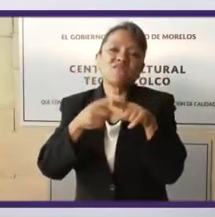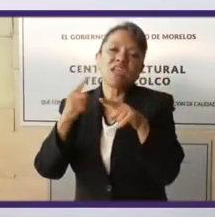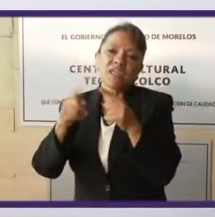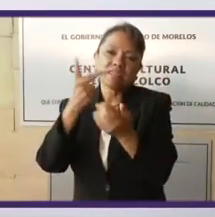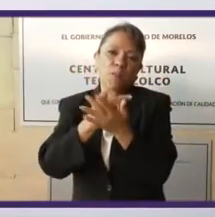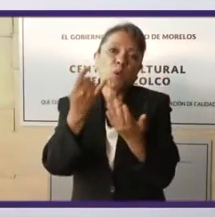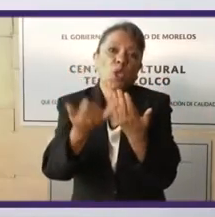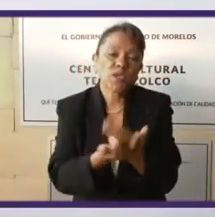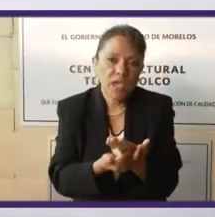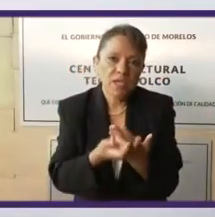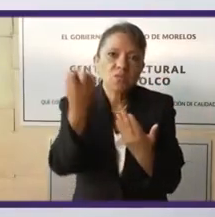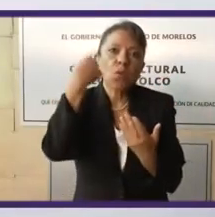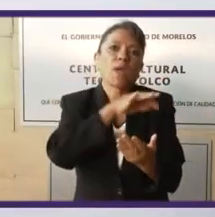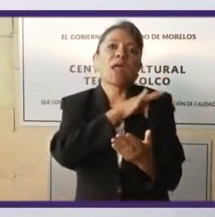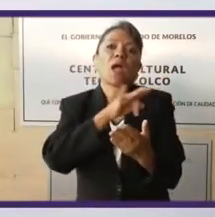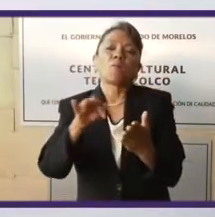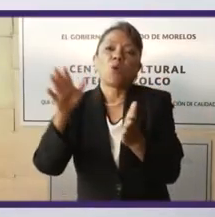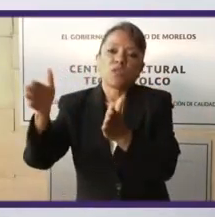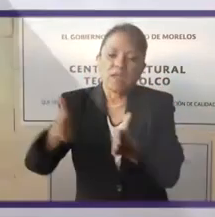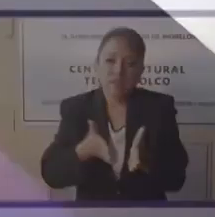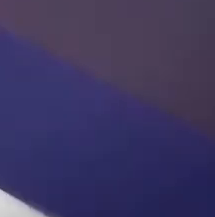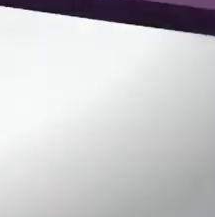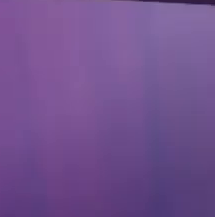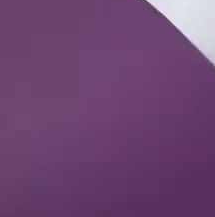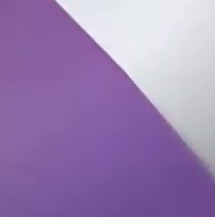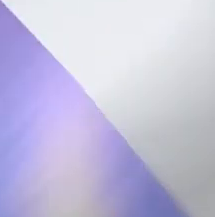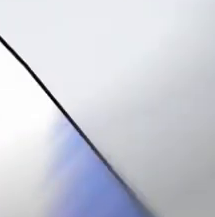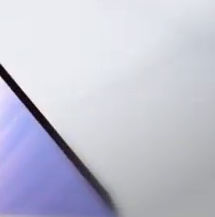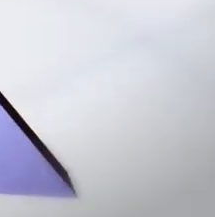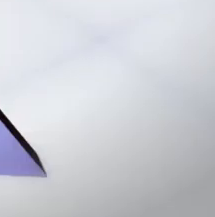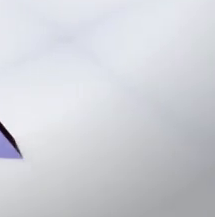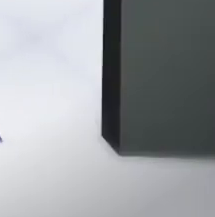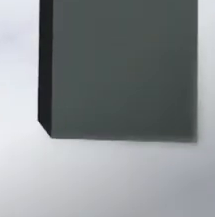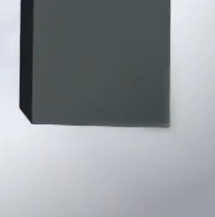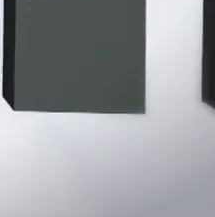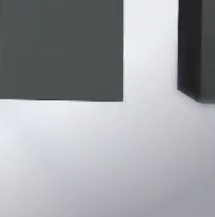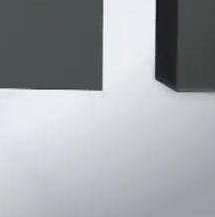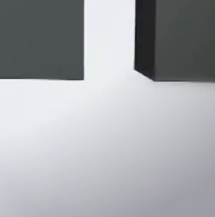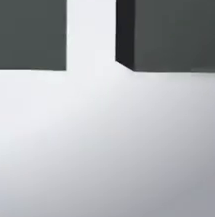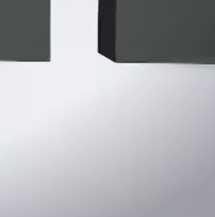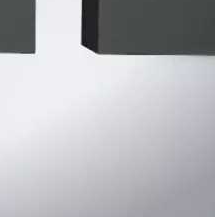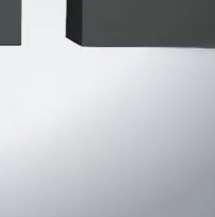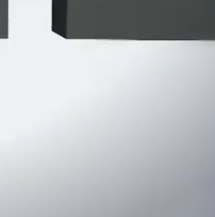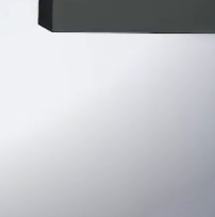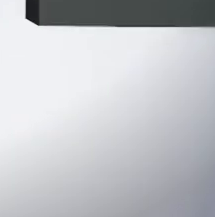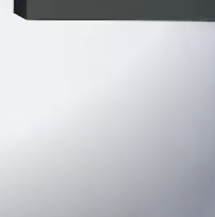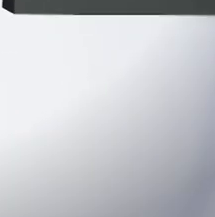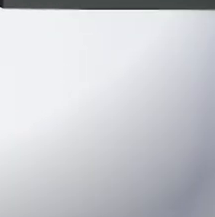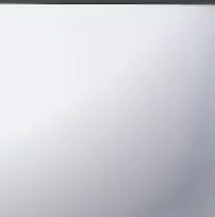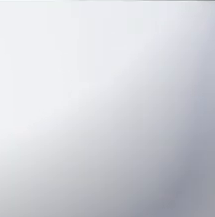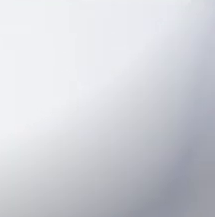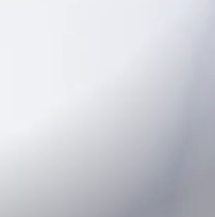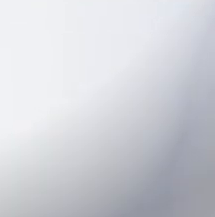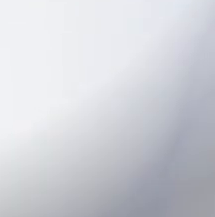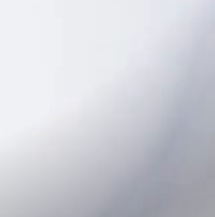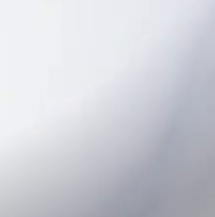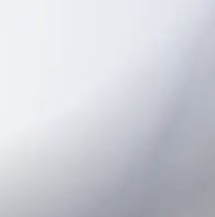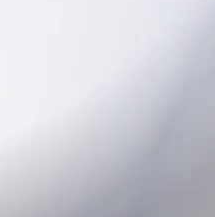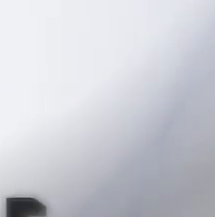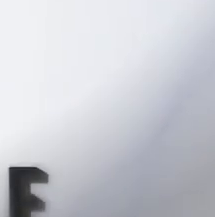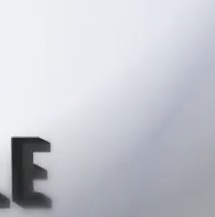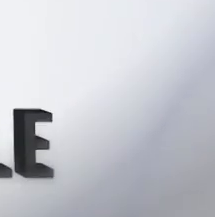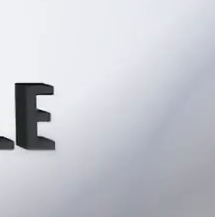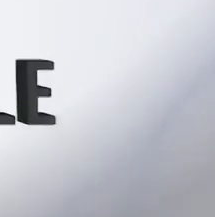este mundo, en este país no hay verdades absolutas, somos una sociedad plural, somos una sociedad